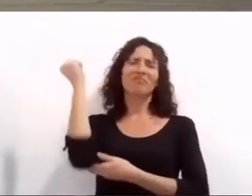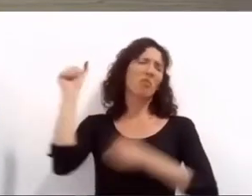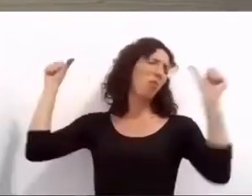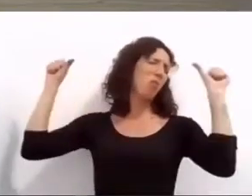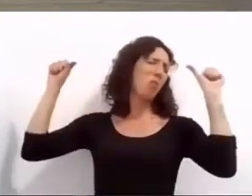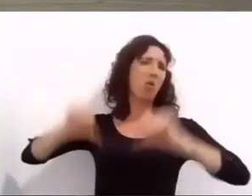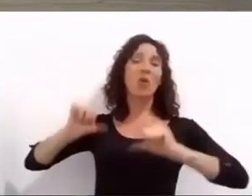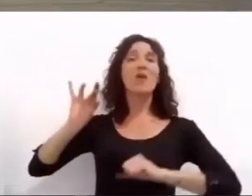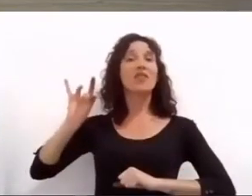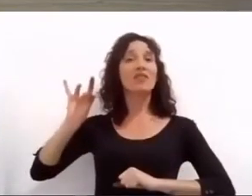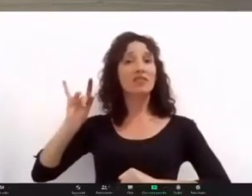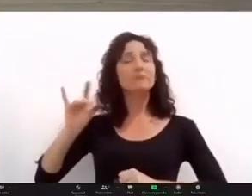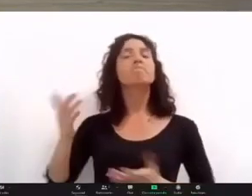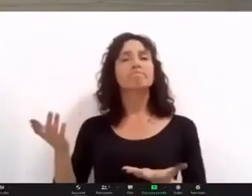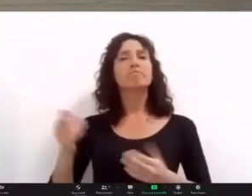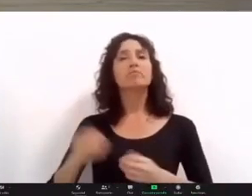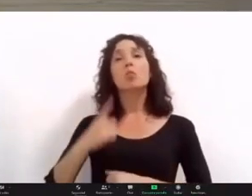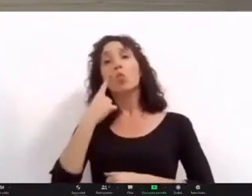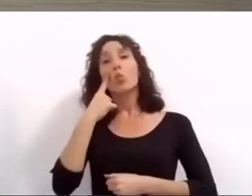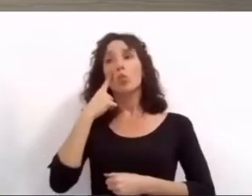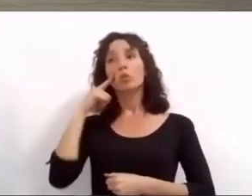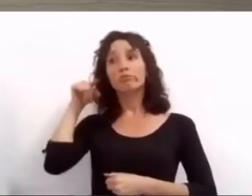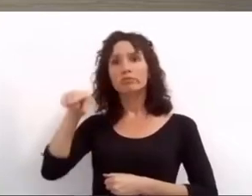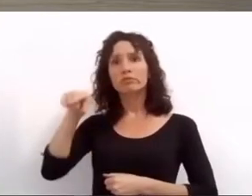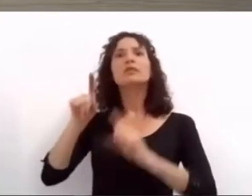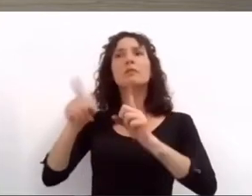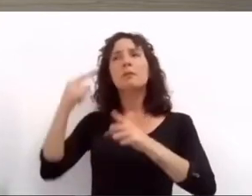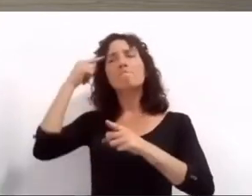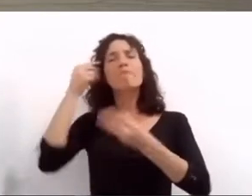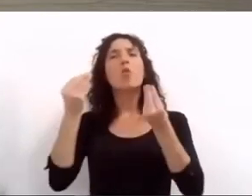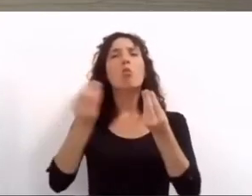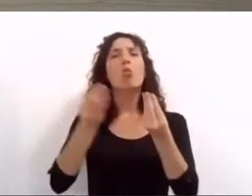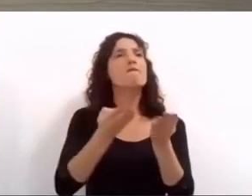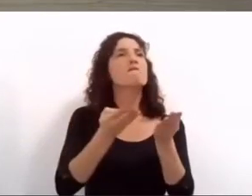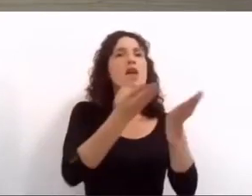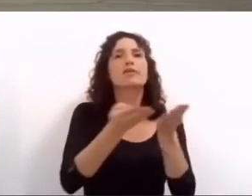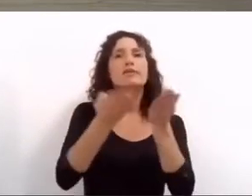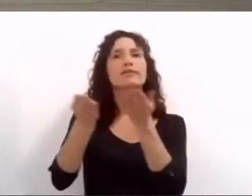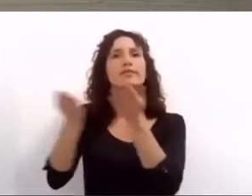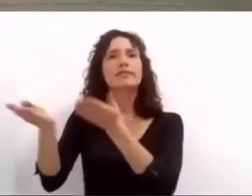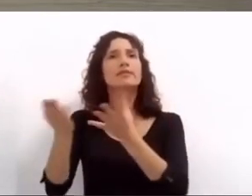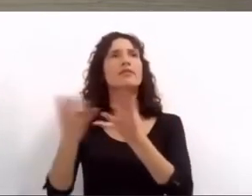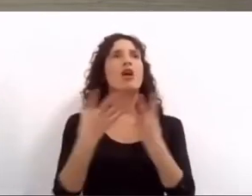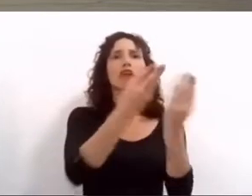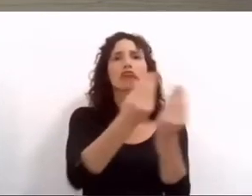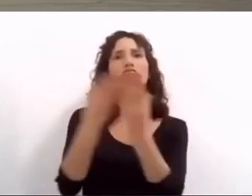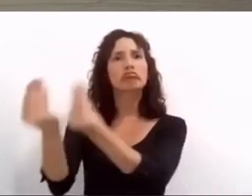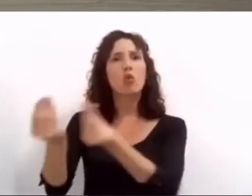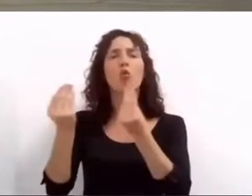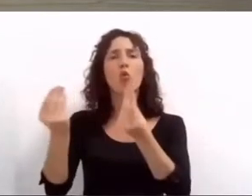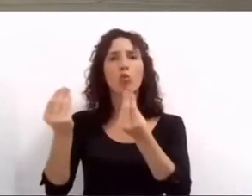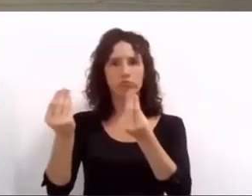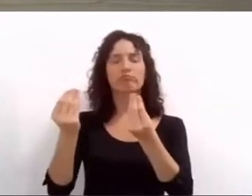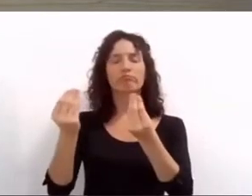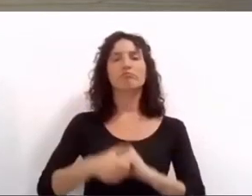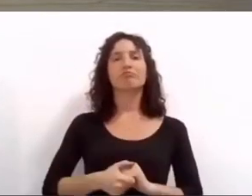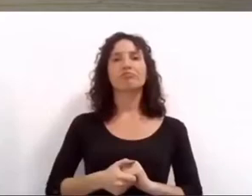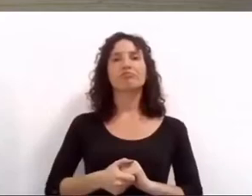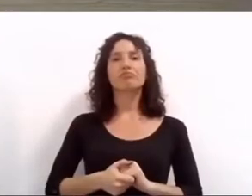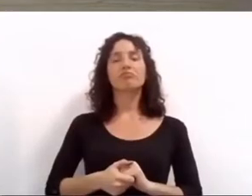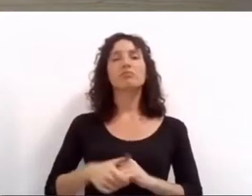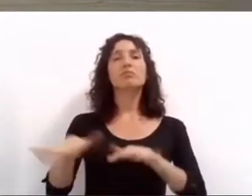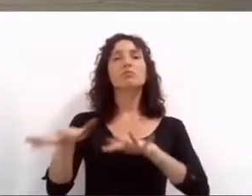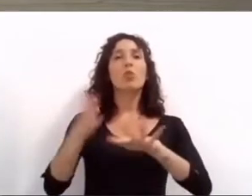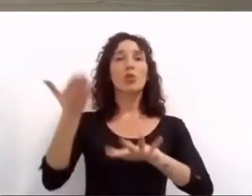el estado municipal estamos accionando nuevas formas de asistirlo y acompañarlo durante la pandemia dispusimos las escuelas